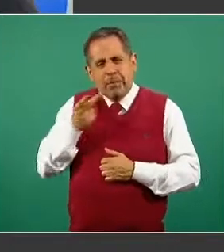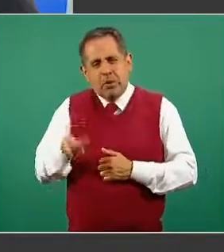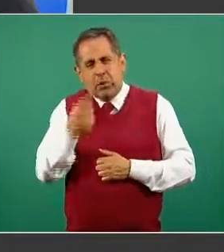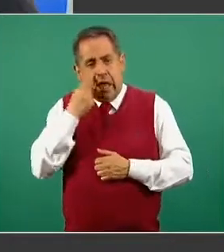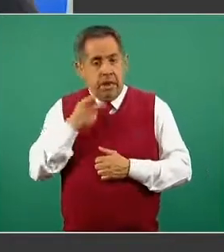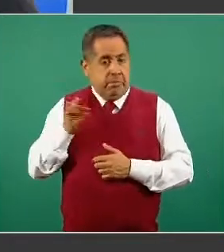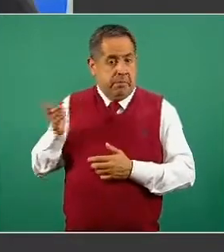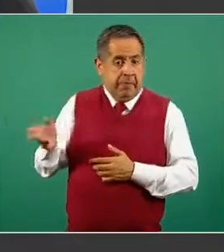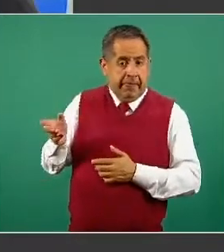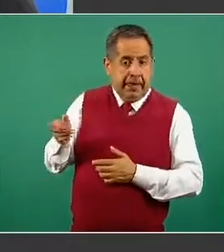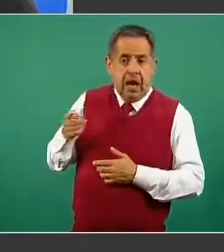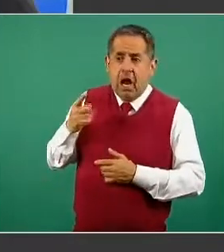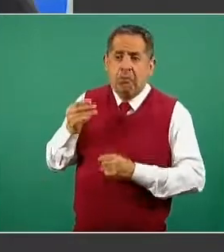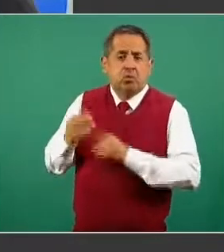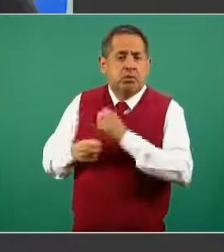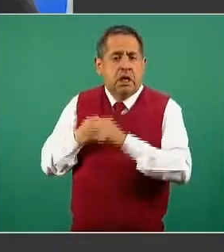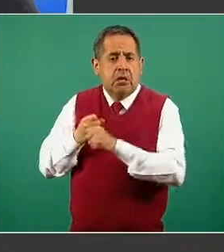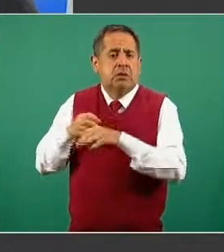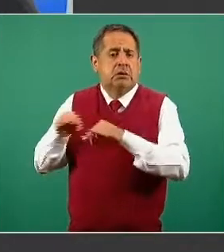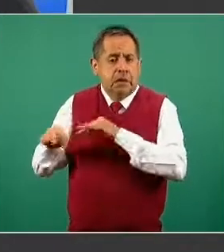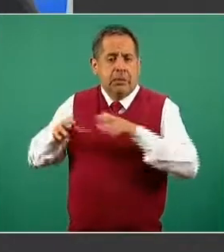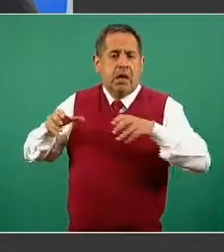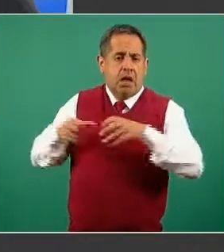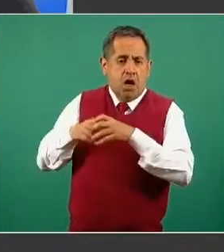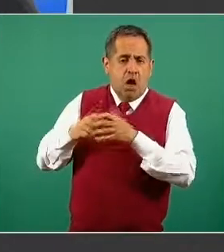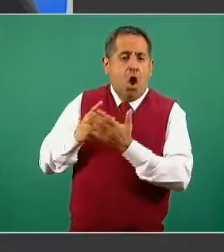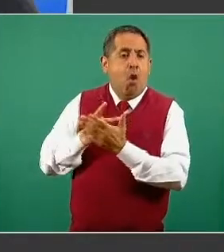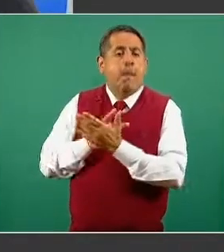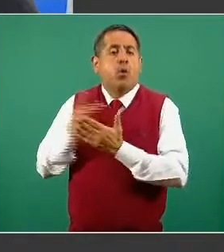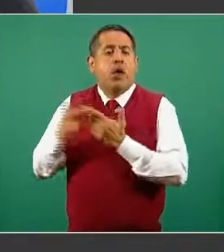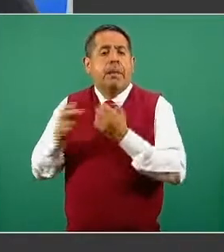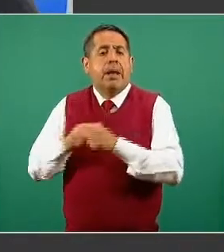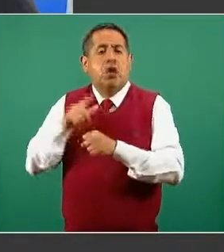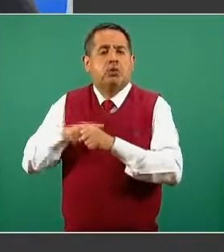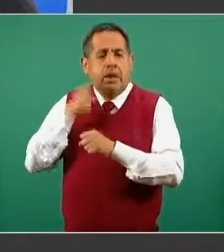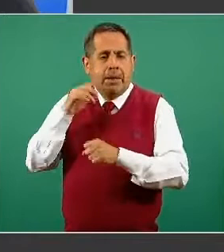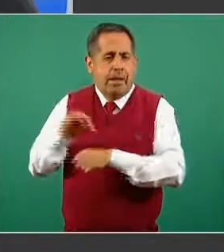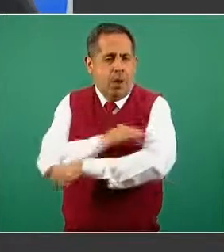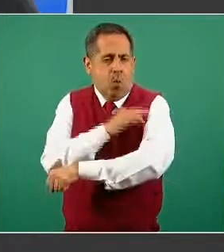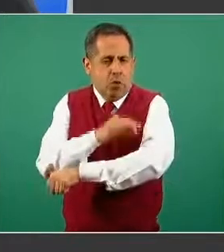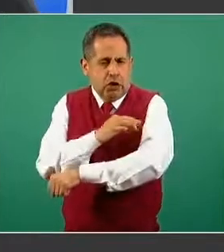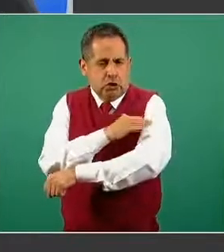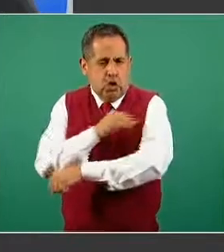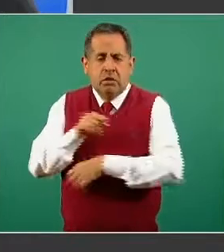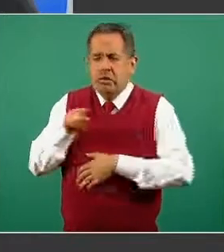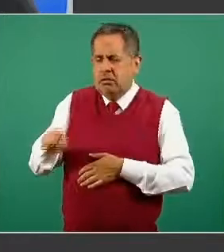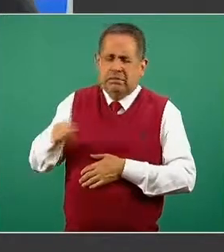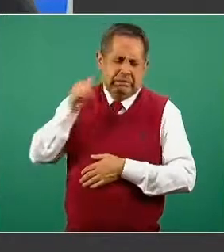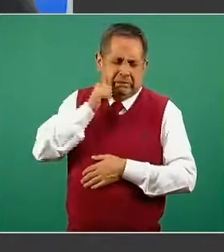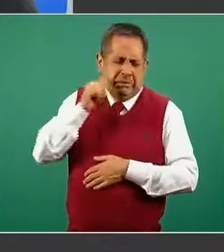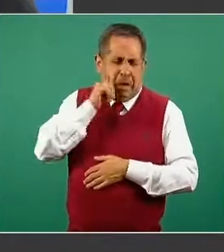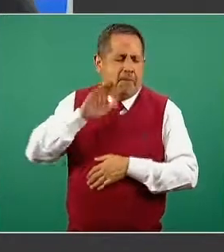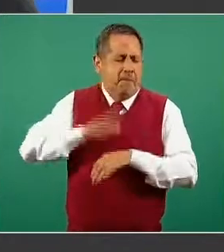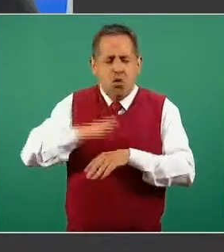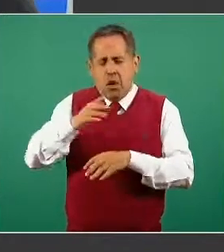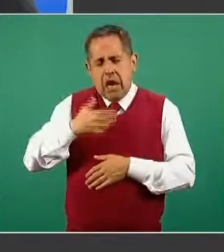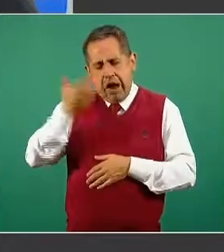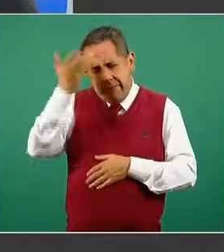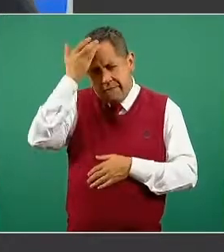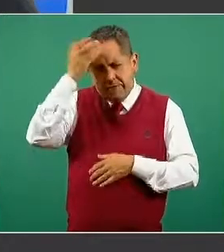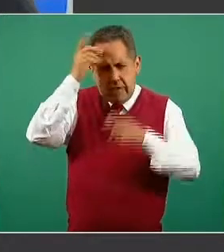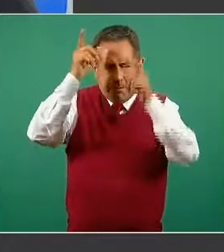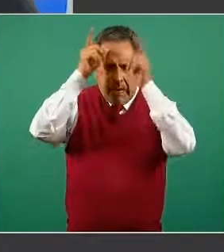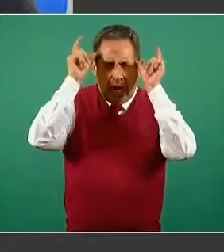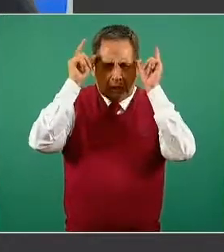que históricamente ha trabajado en el Programa Nacional de Vacunación, son nuestras compañeras, mayormente enfermeras, que